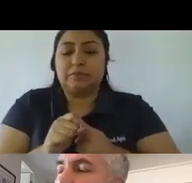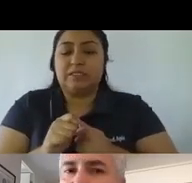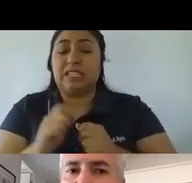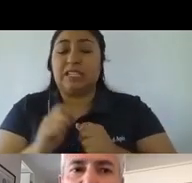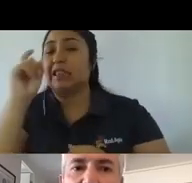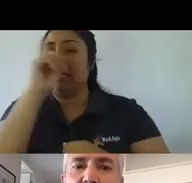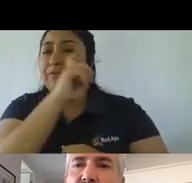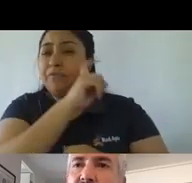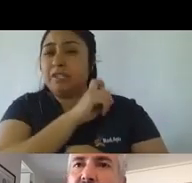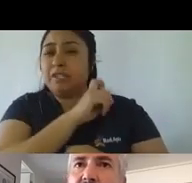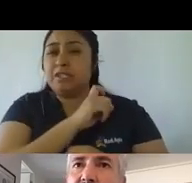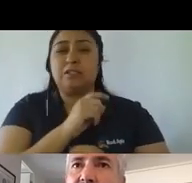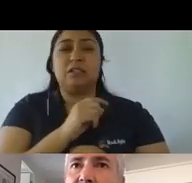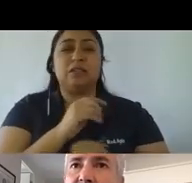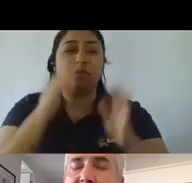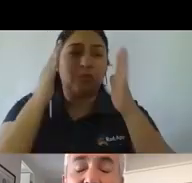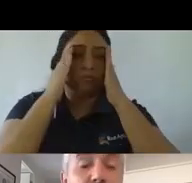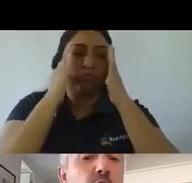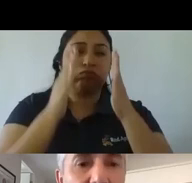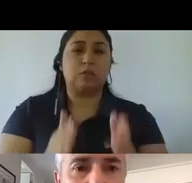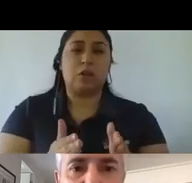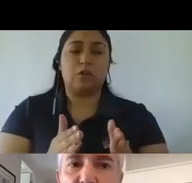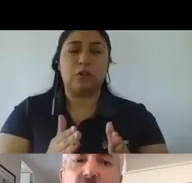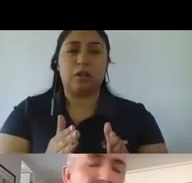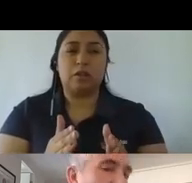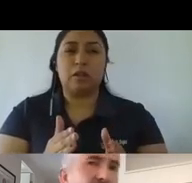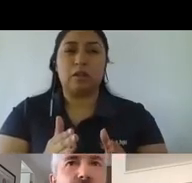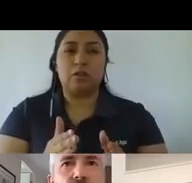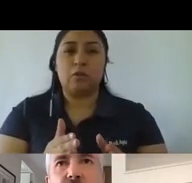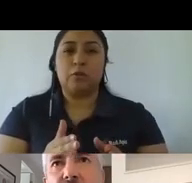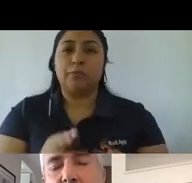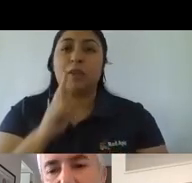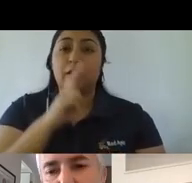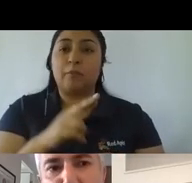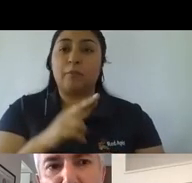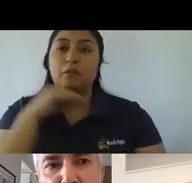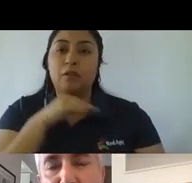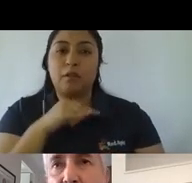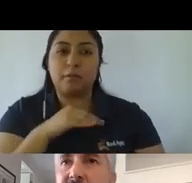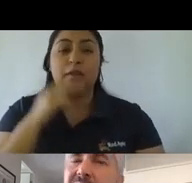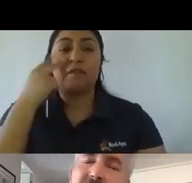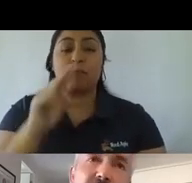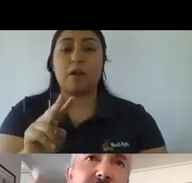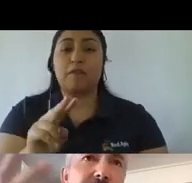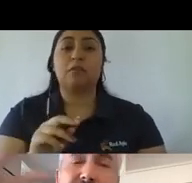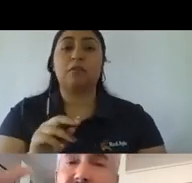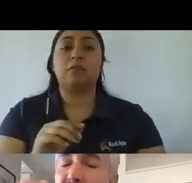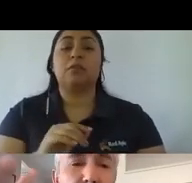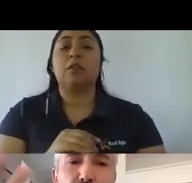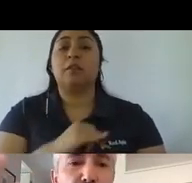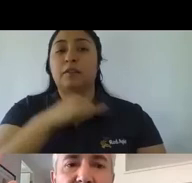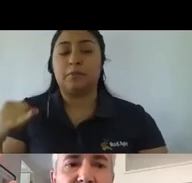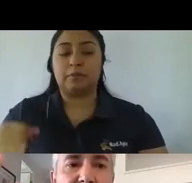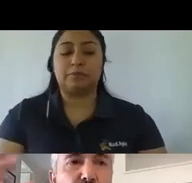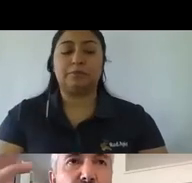muy orientado a resultados rápidos. Vamos a ver eso ahora en unos minutos más. Y entonces, además